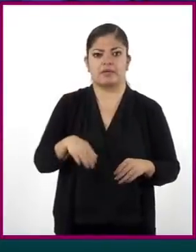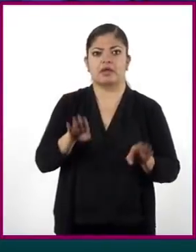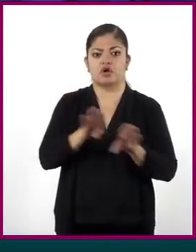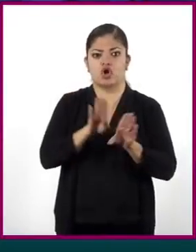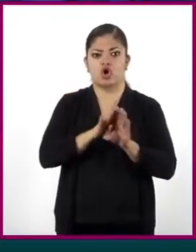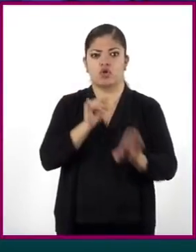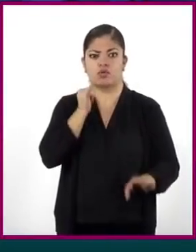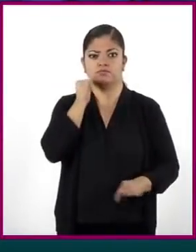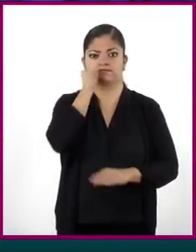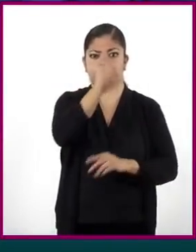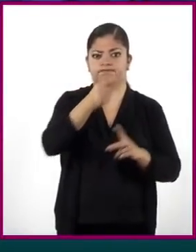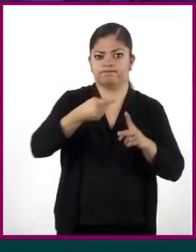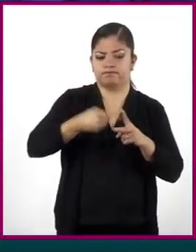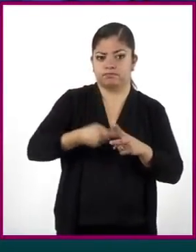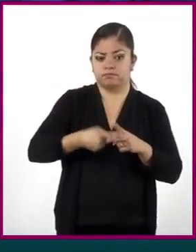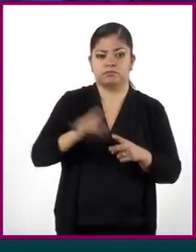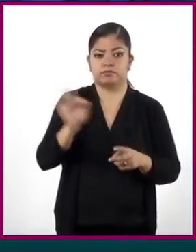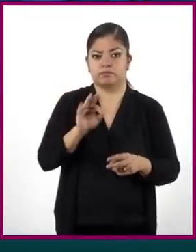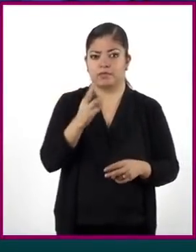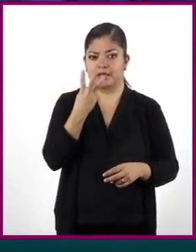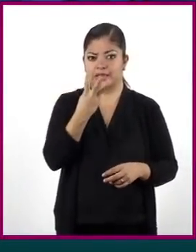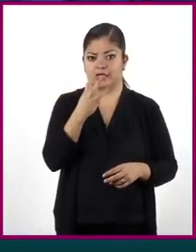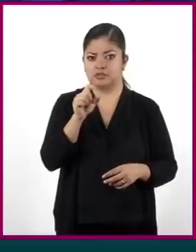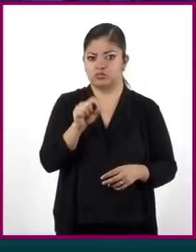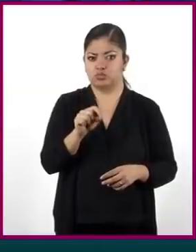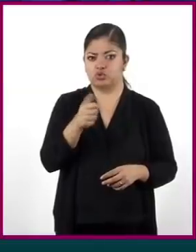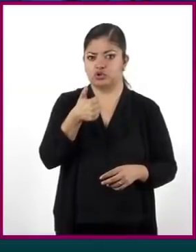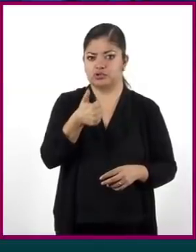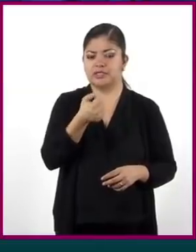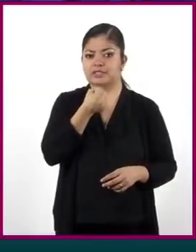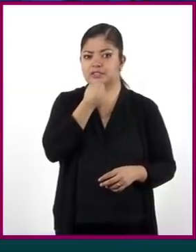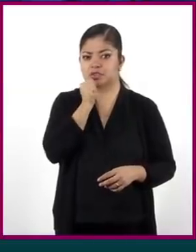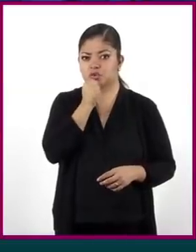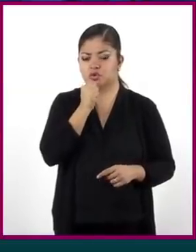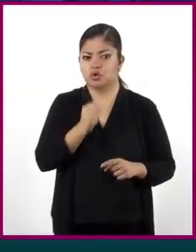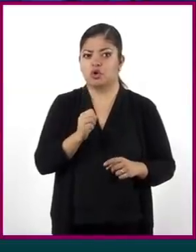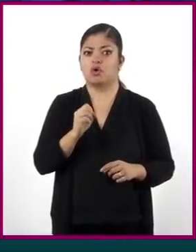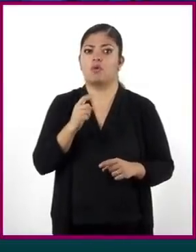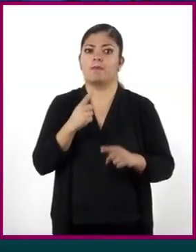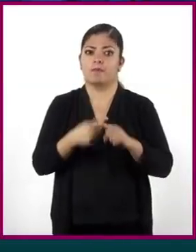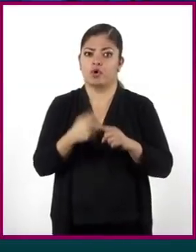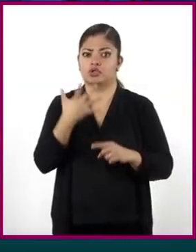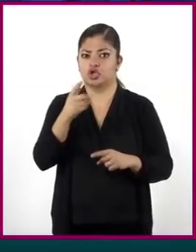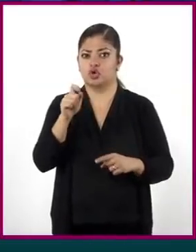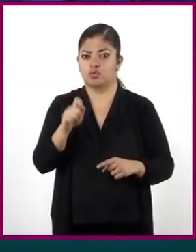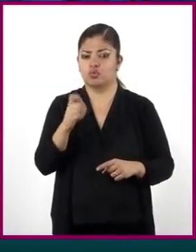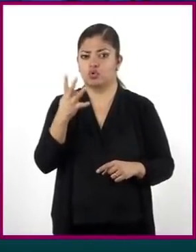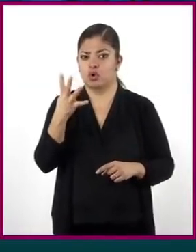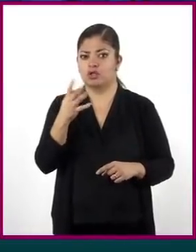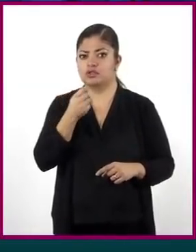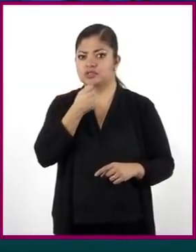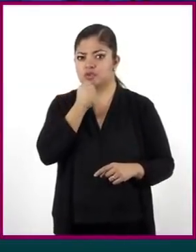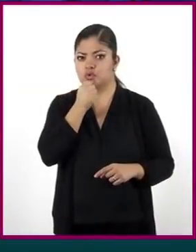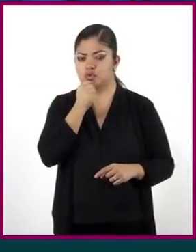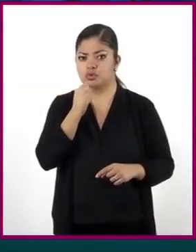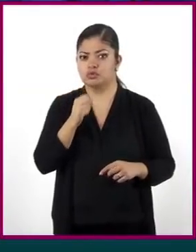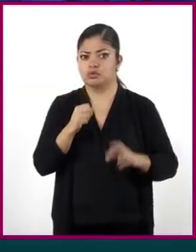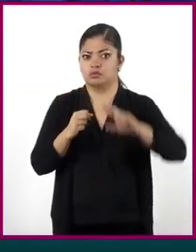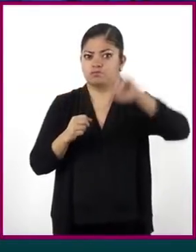distancia a la que cayó el rayo, si hay 3.6 segundos o 5.4 segundos entre el rayo y el estruendo,